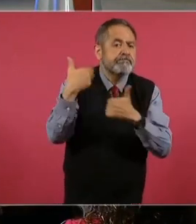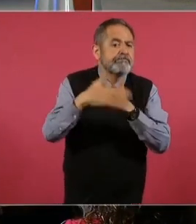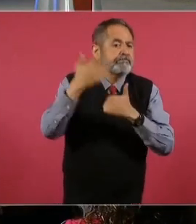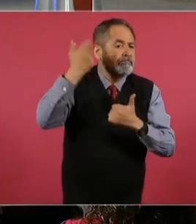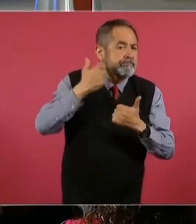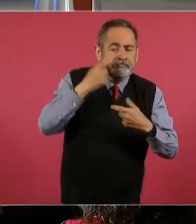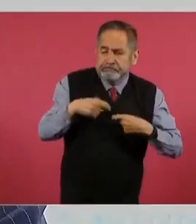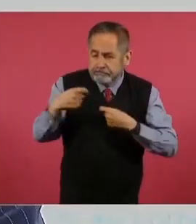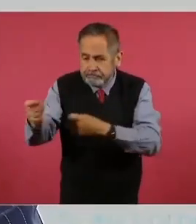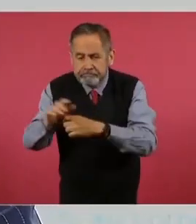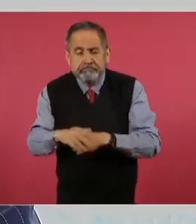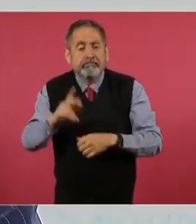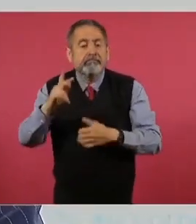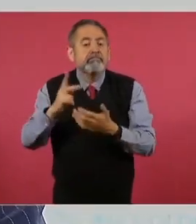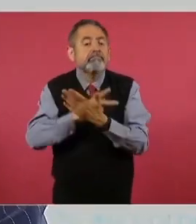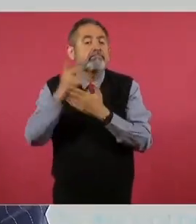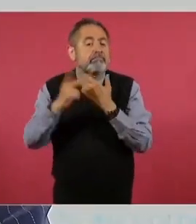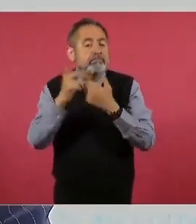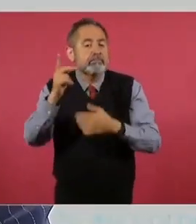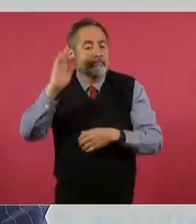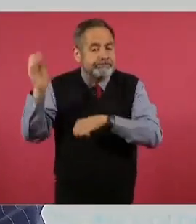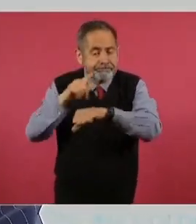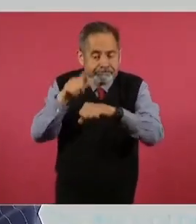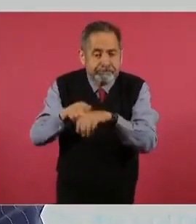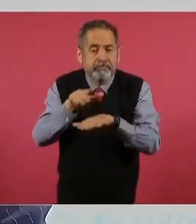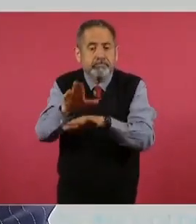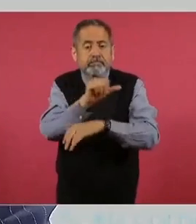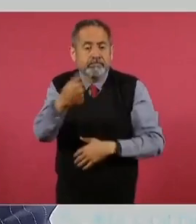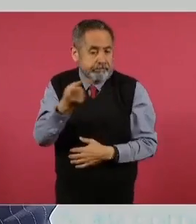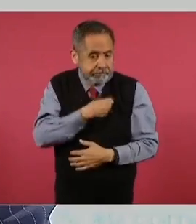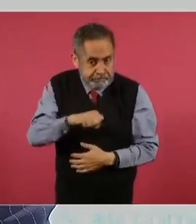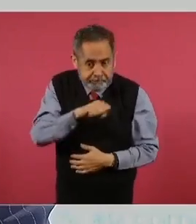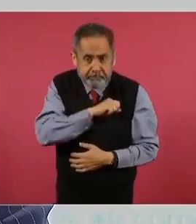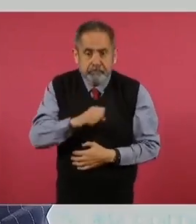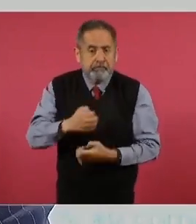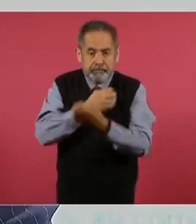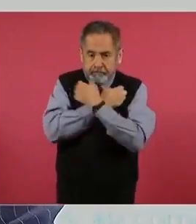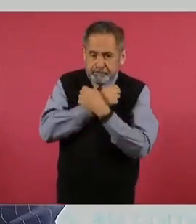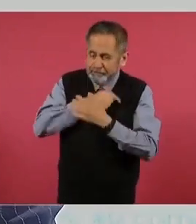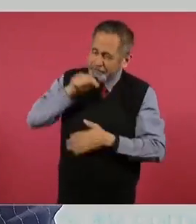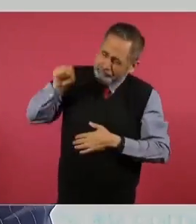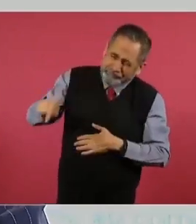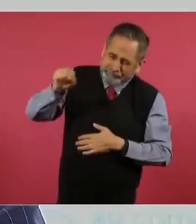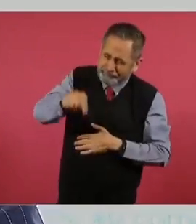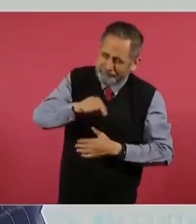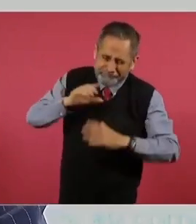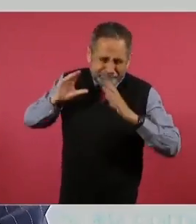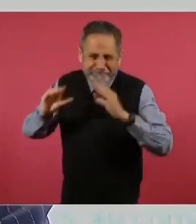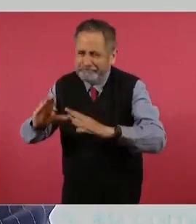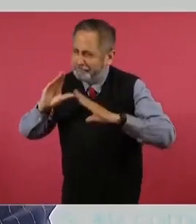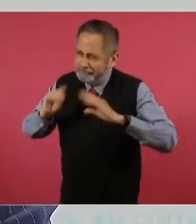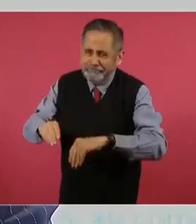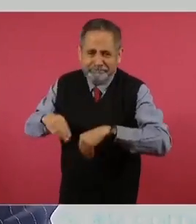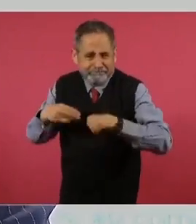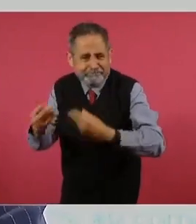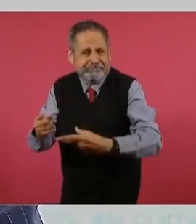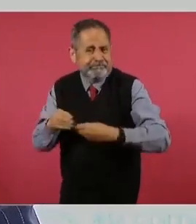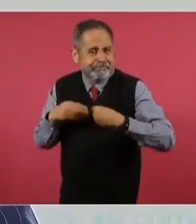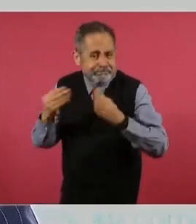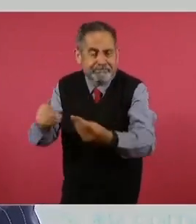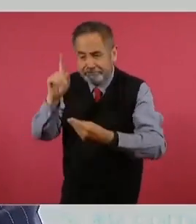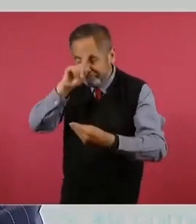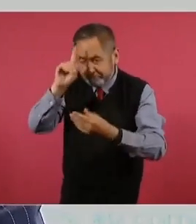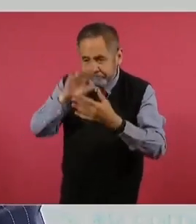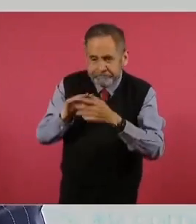federales, especialmente salud y educación en todos los municipios. Implementar un programa de prevención,